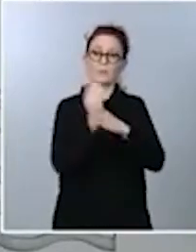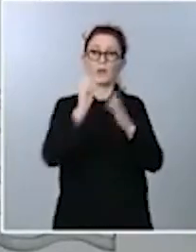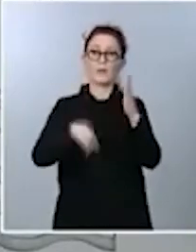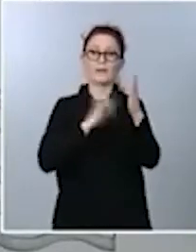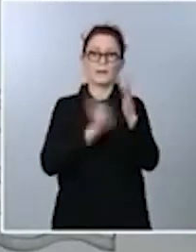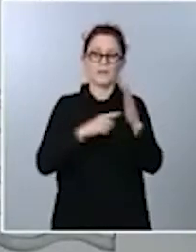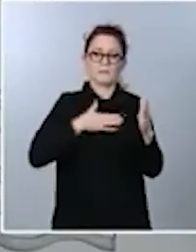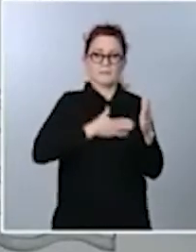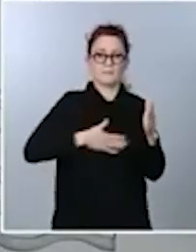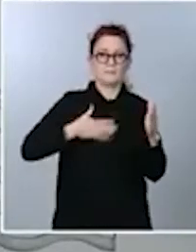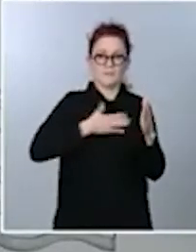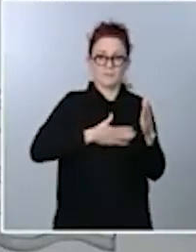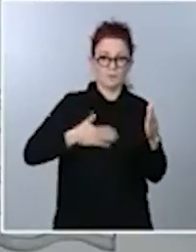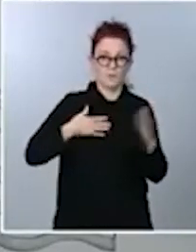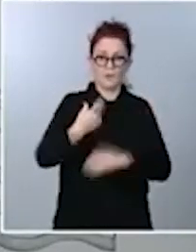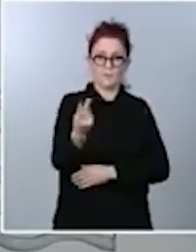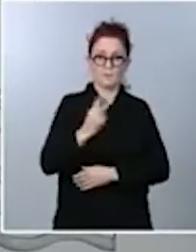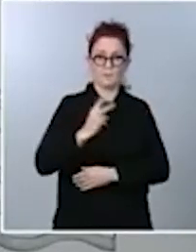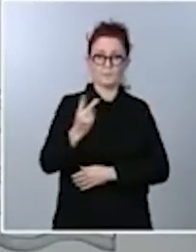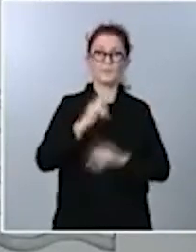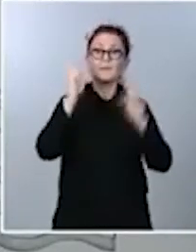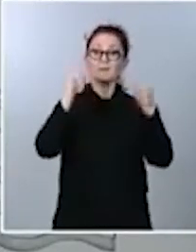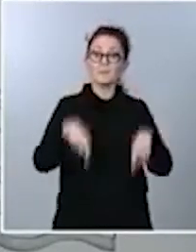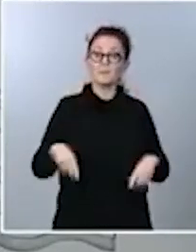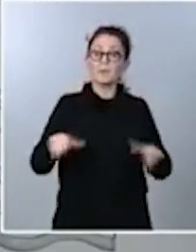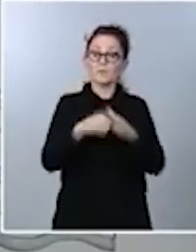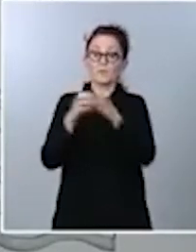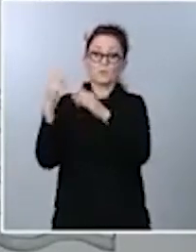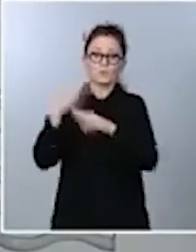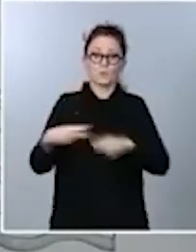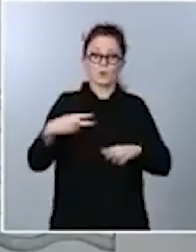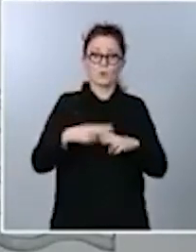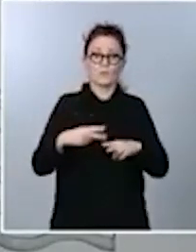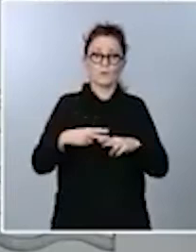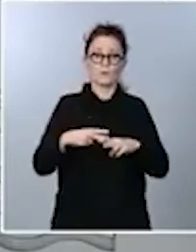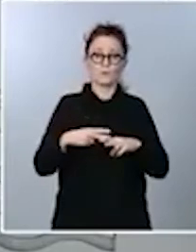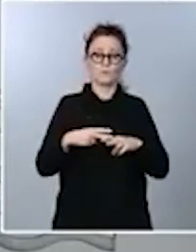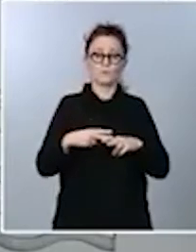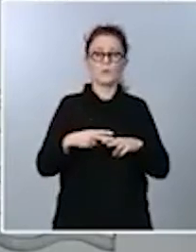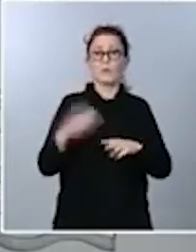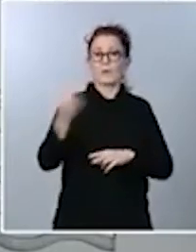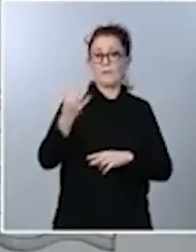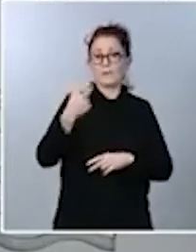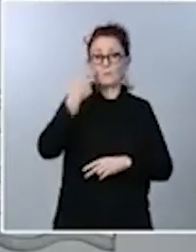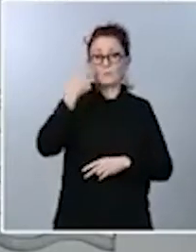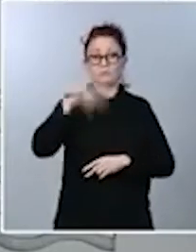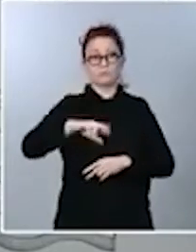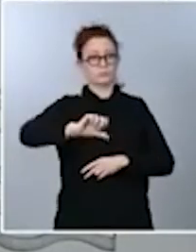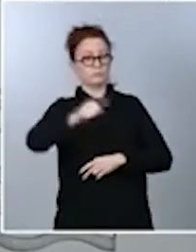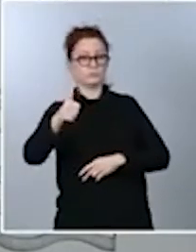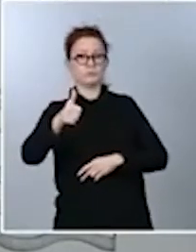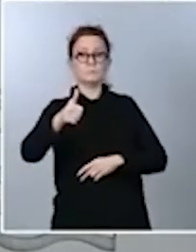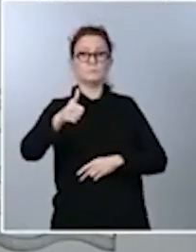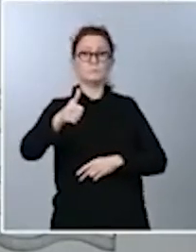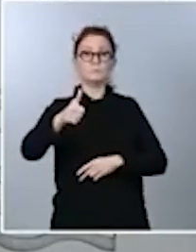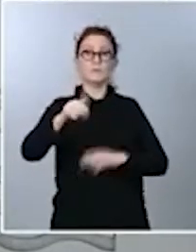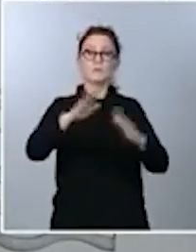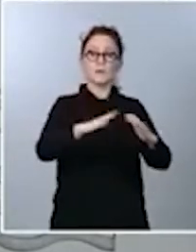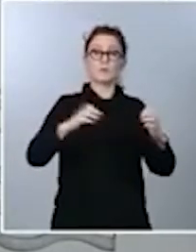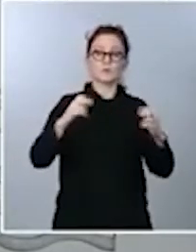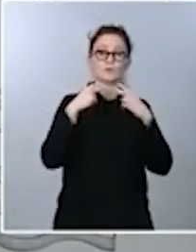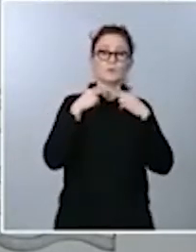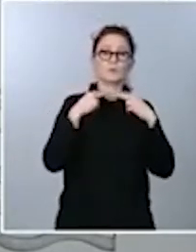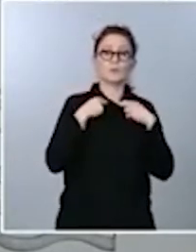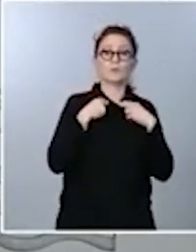Trabajaremos también con el conjunto de formaciones políticas, que tiene que darle el visto bueno a esta ley en el Congreso de los Diputados. Y no puedo